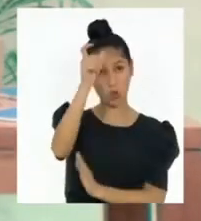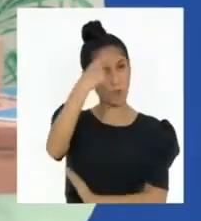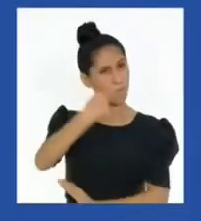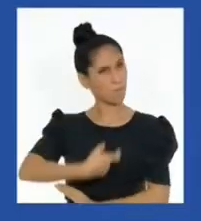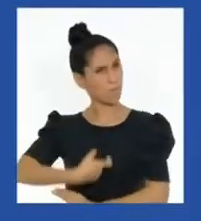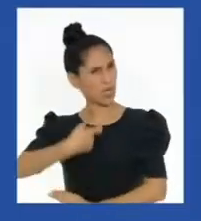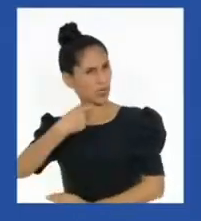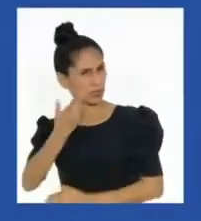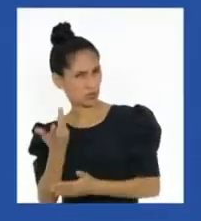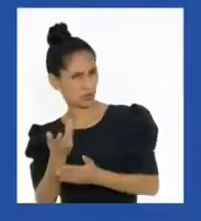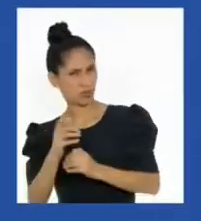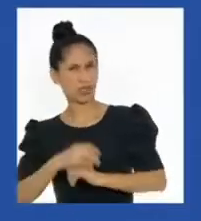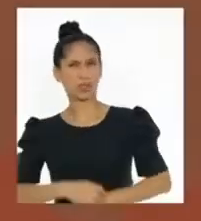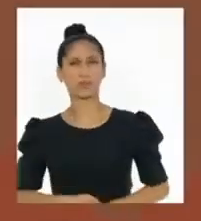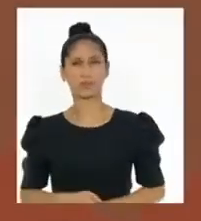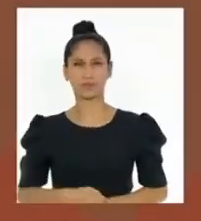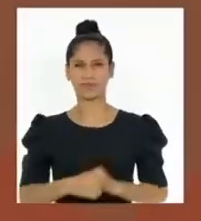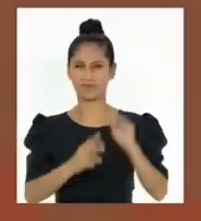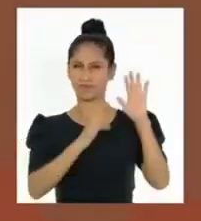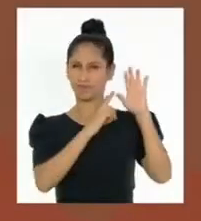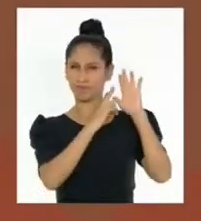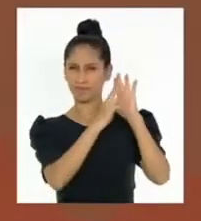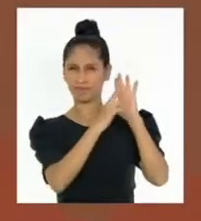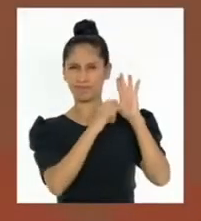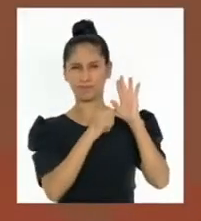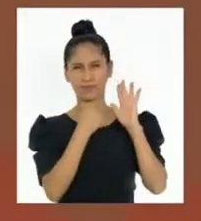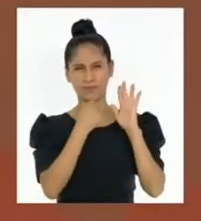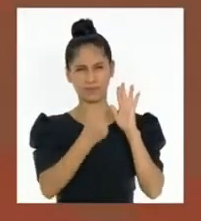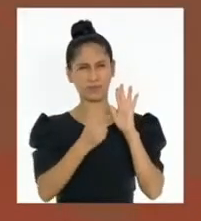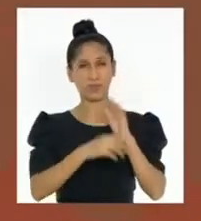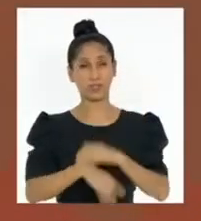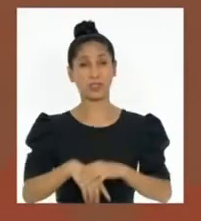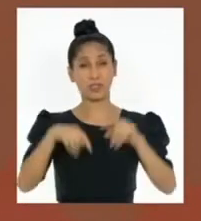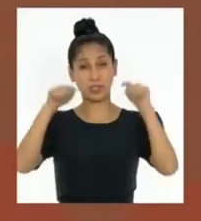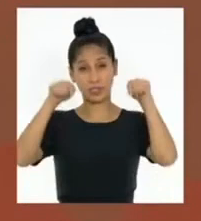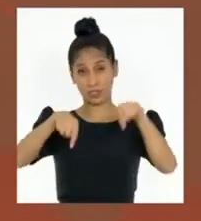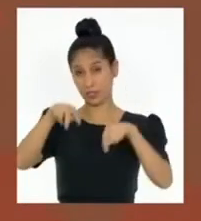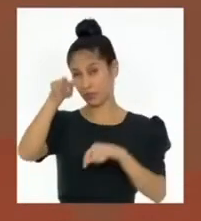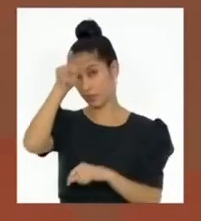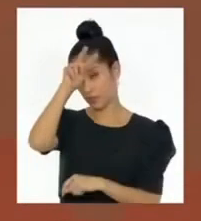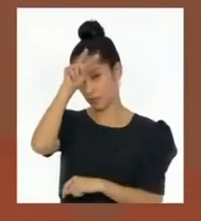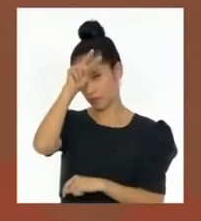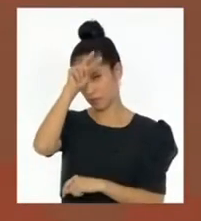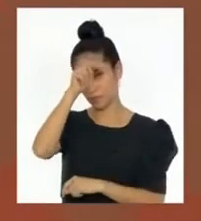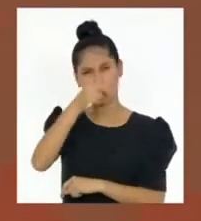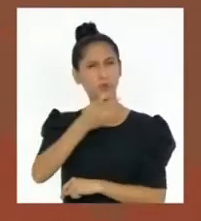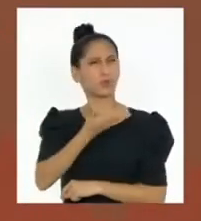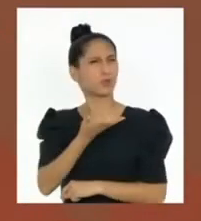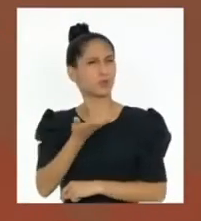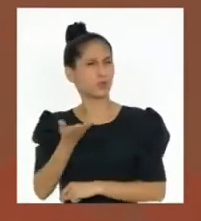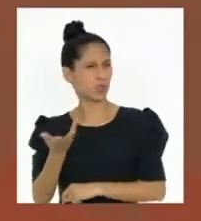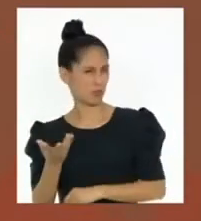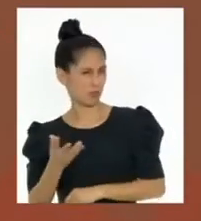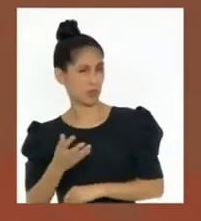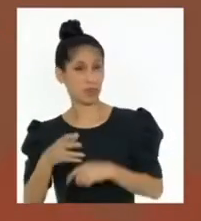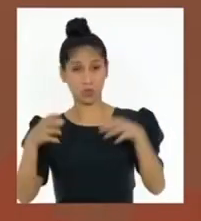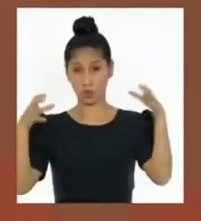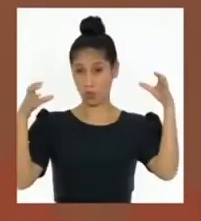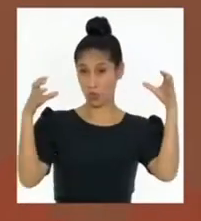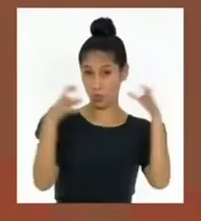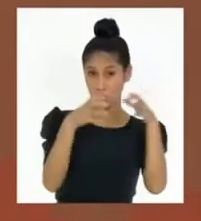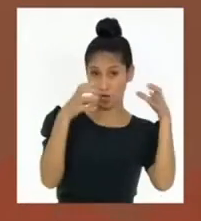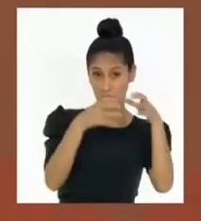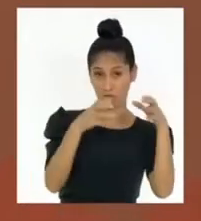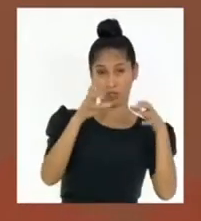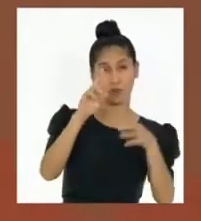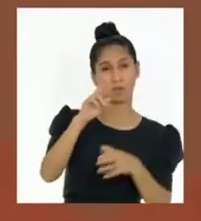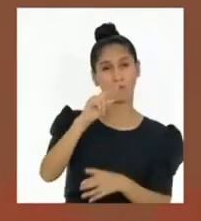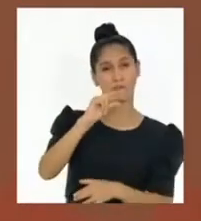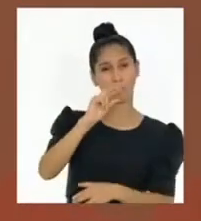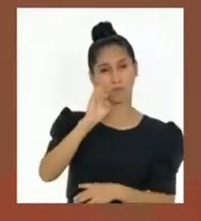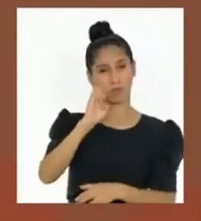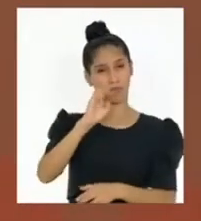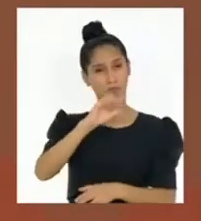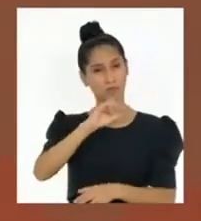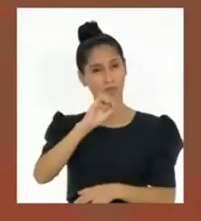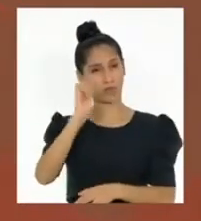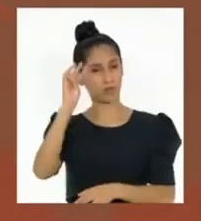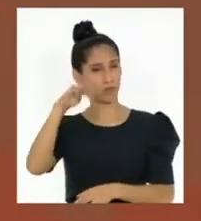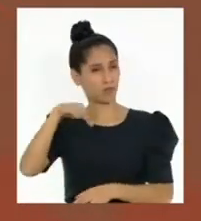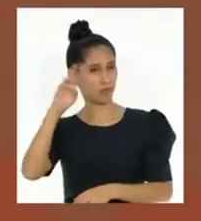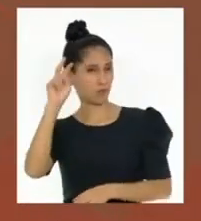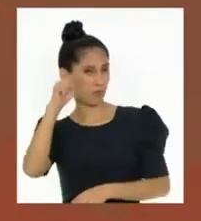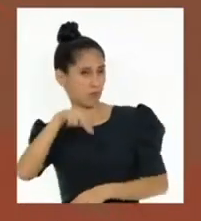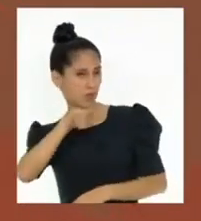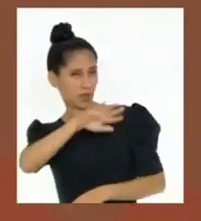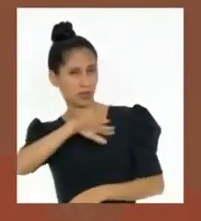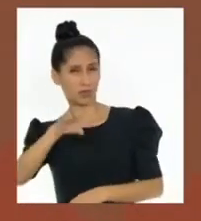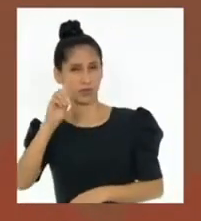el régimen democrático. El Perú asume la organización y principios de un régimen democrático. El sentido central del régimen